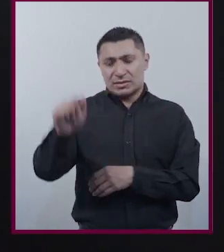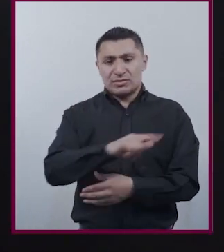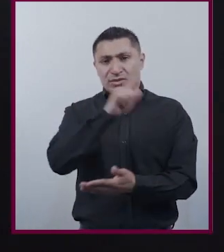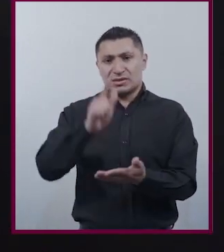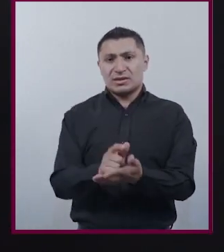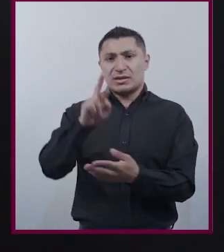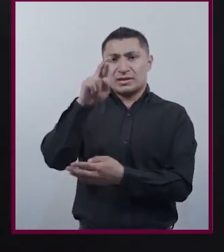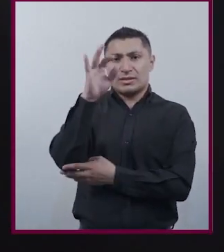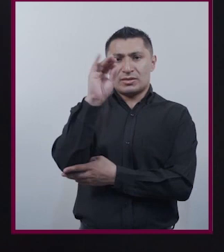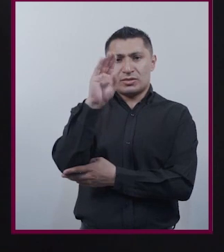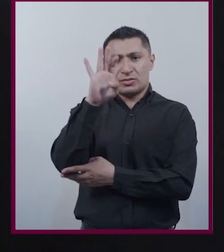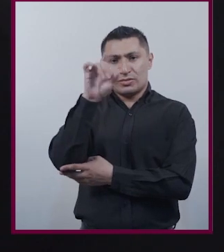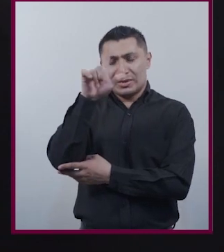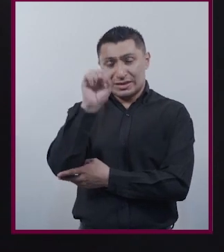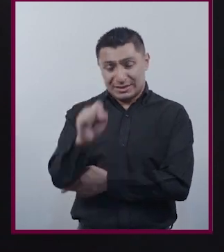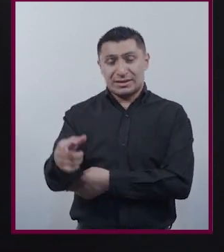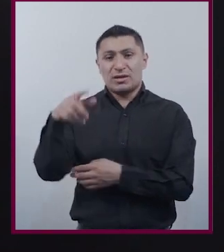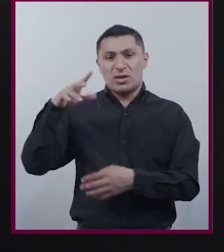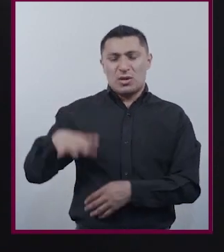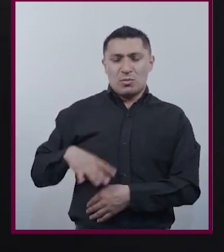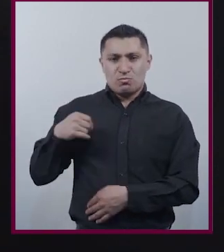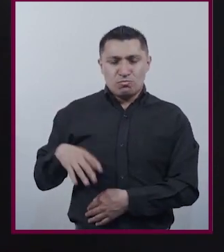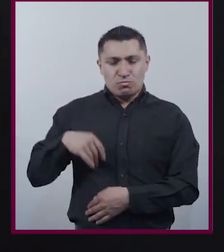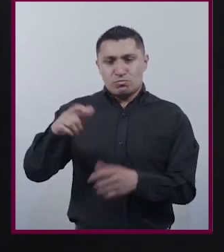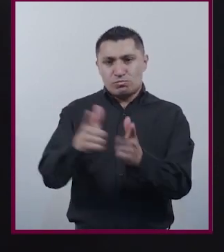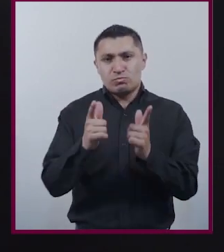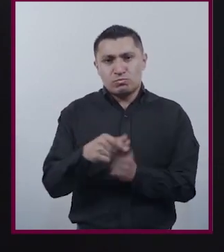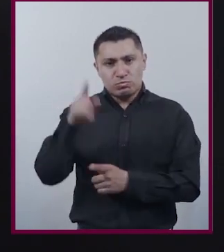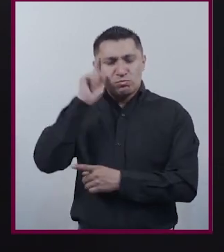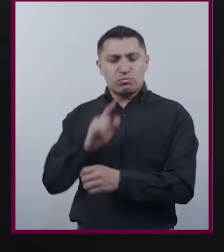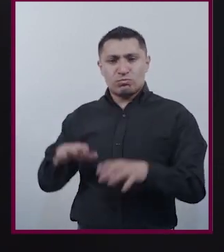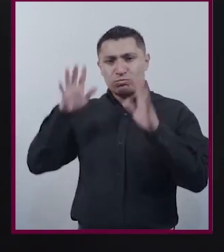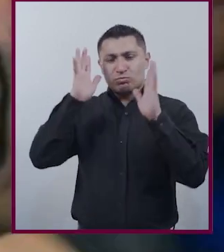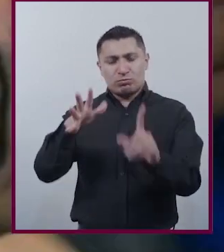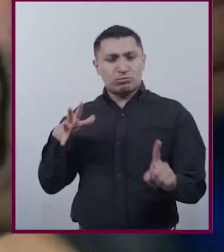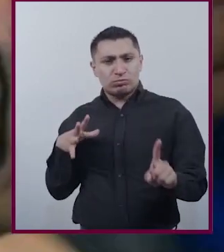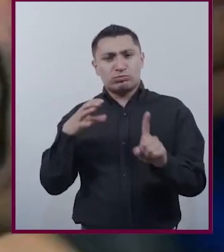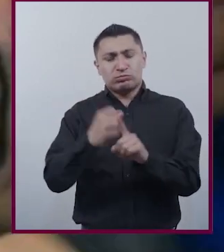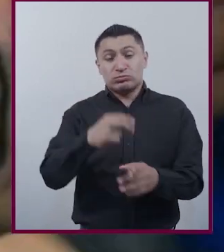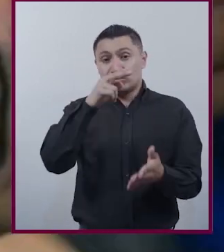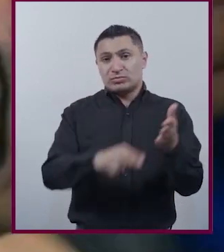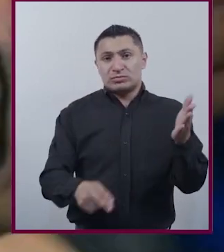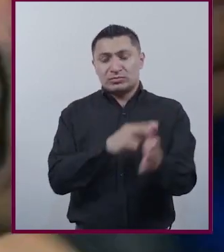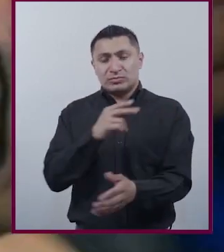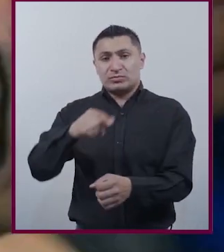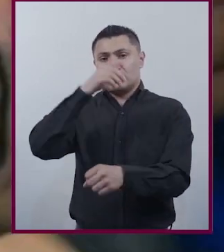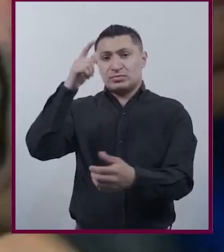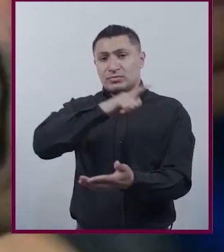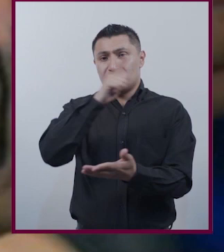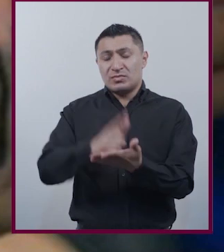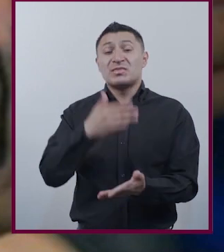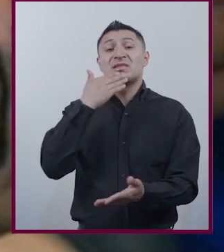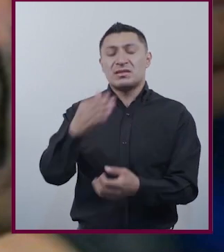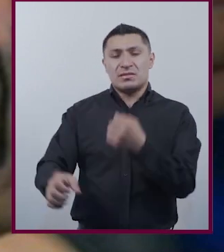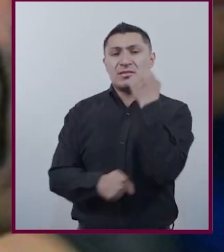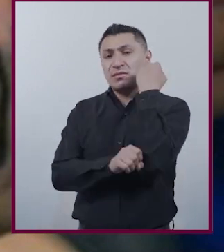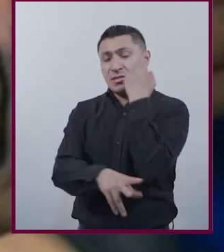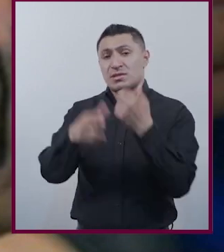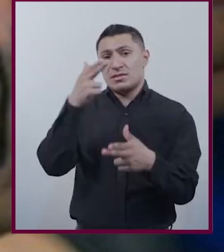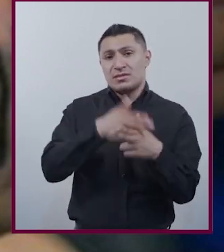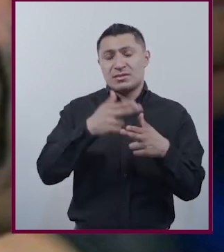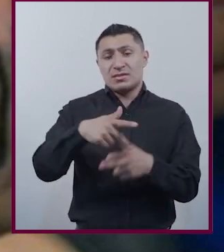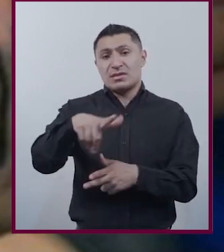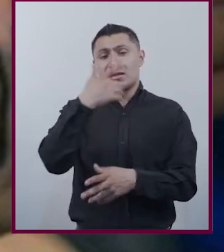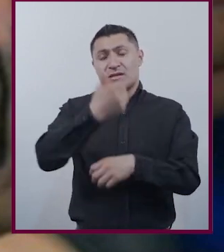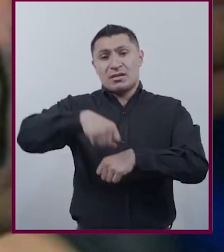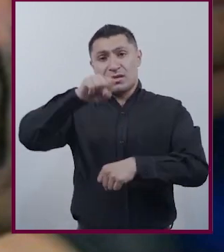del año 2000 La lucha feminista consigue al fin Que se apruebe la interrupción legal del embarazo Hasta la docea semana de